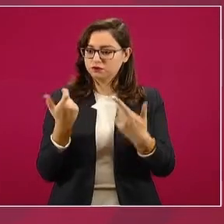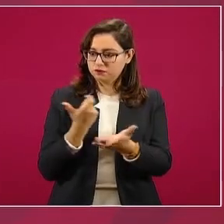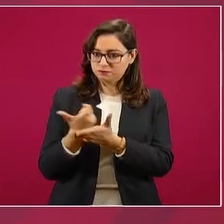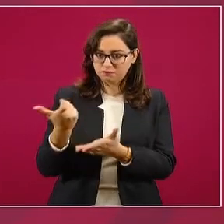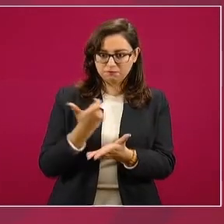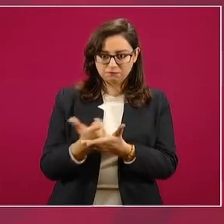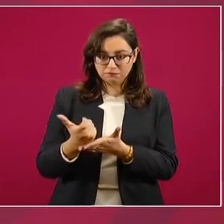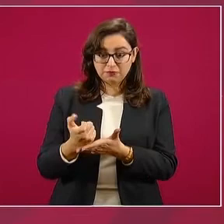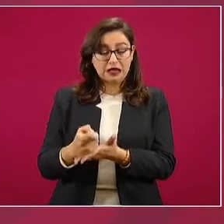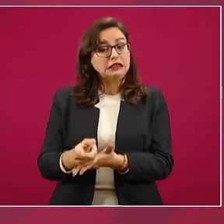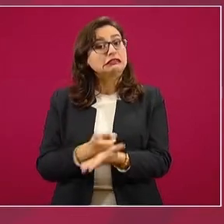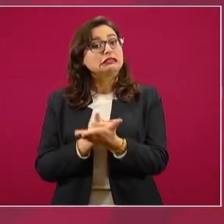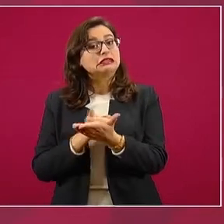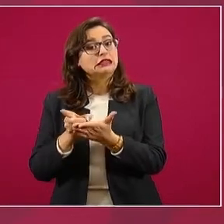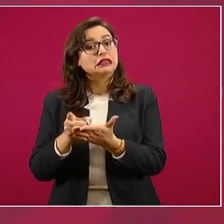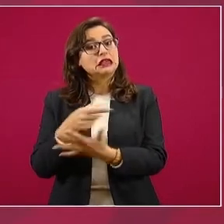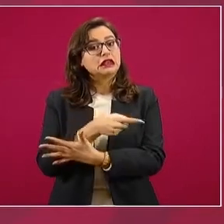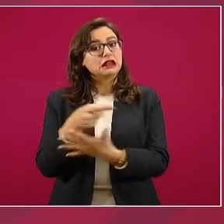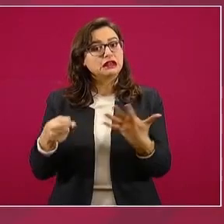y sus prestaciones.